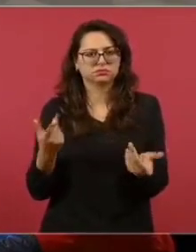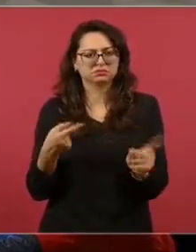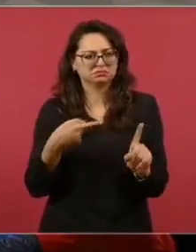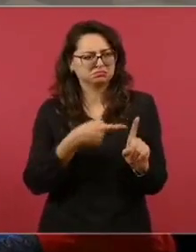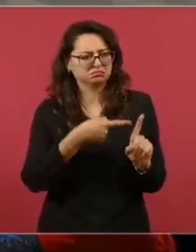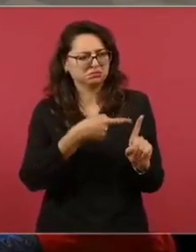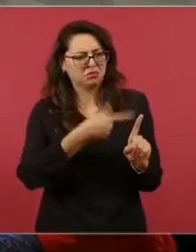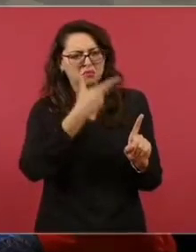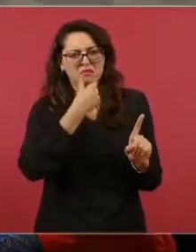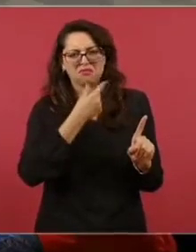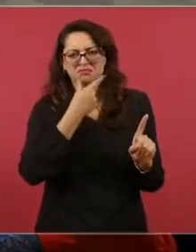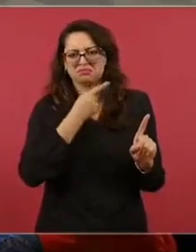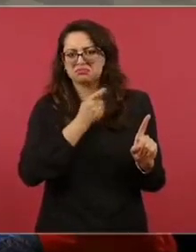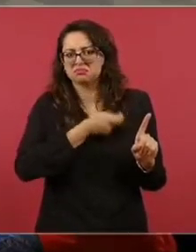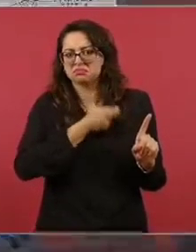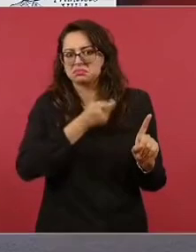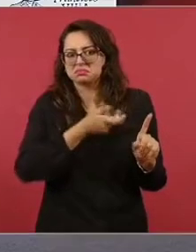Orozco.